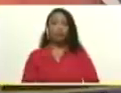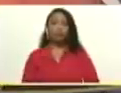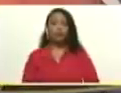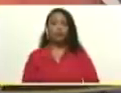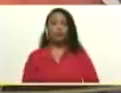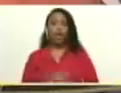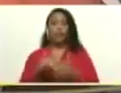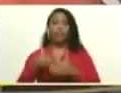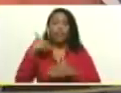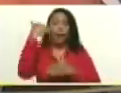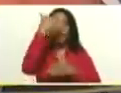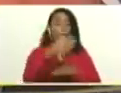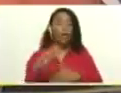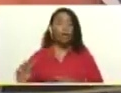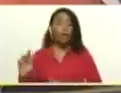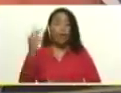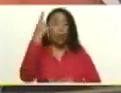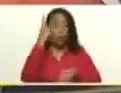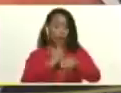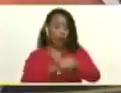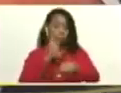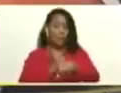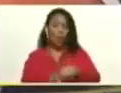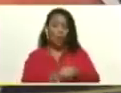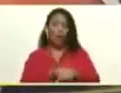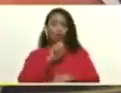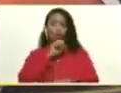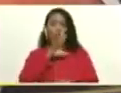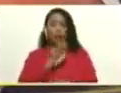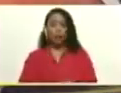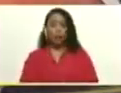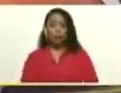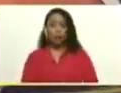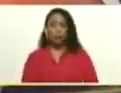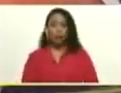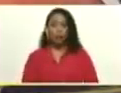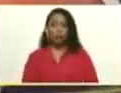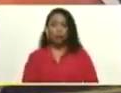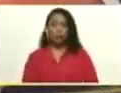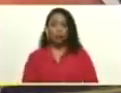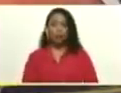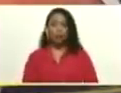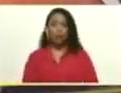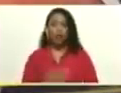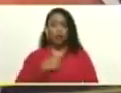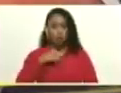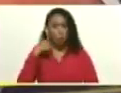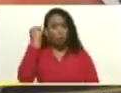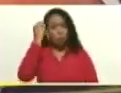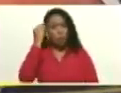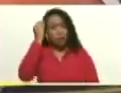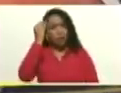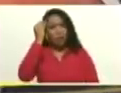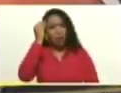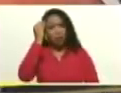Después vino un segundo periodo histórico, que creemos que se abre